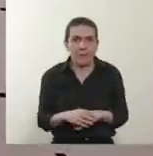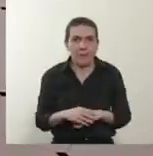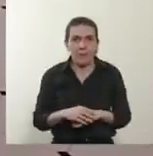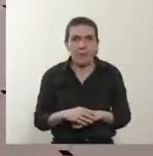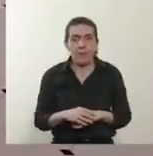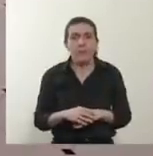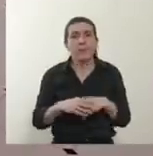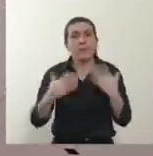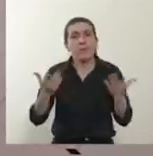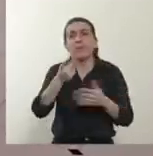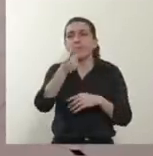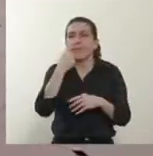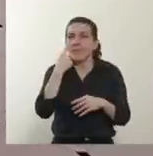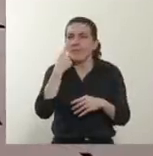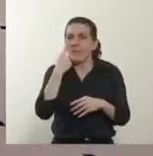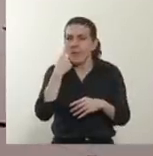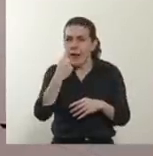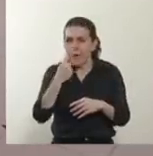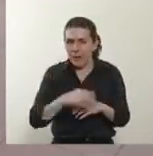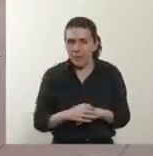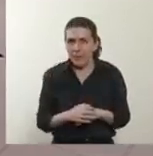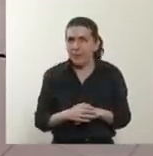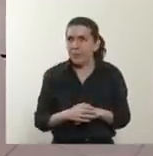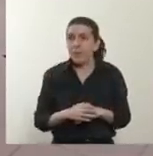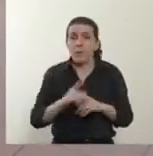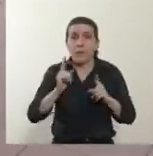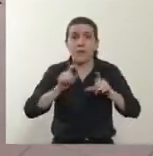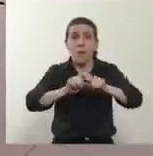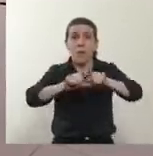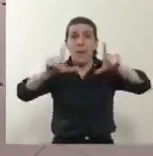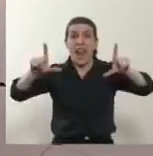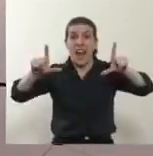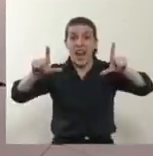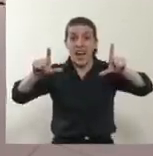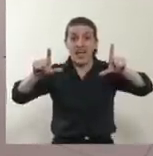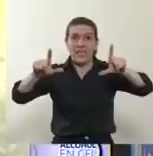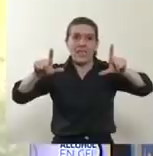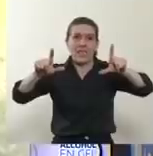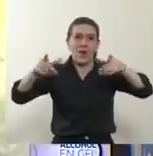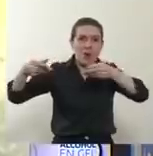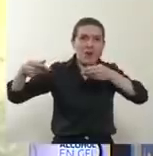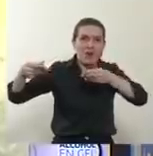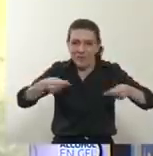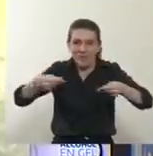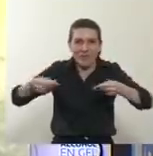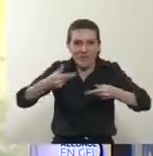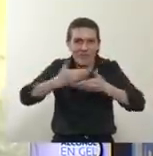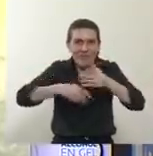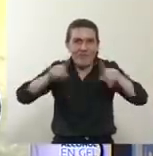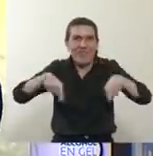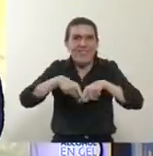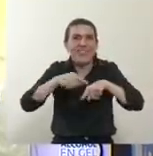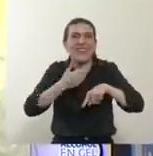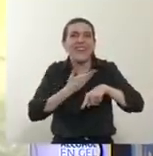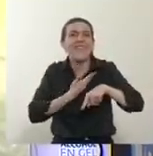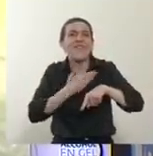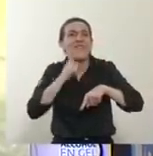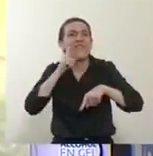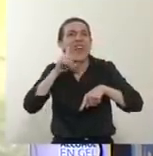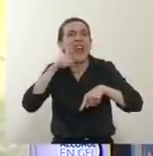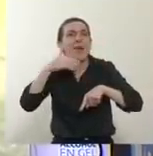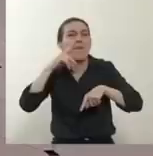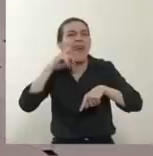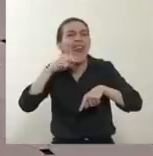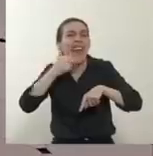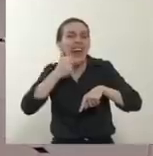Miremos un poco en nuestras placas filminas, como algunos han dado en llamarlas. Veamos